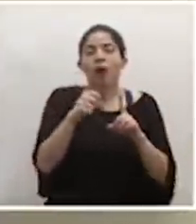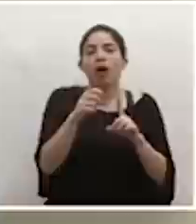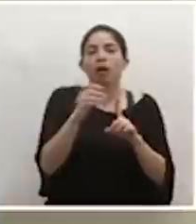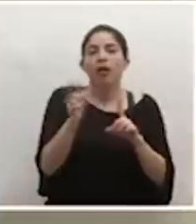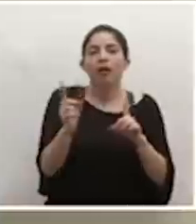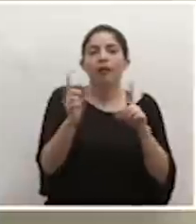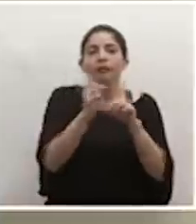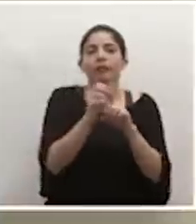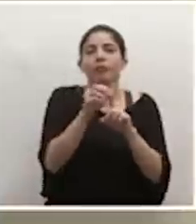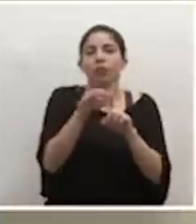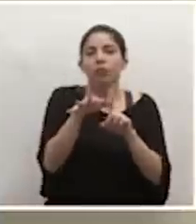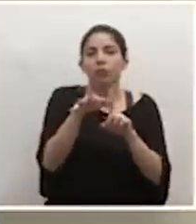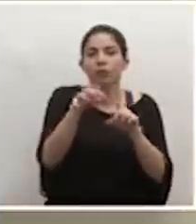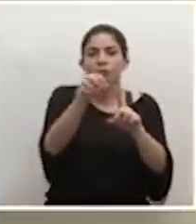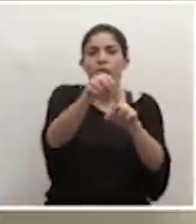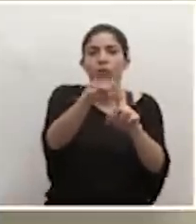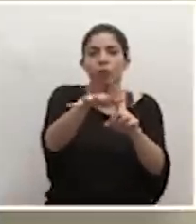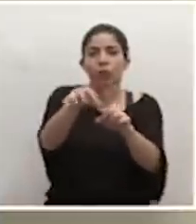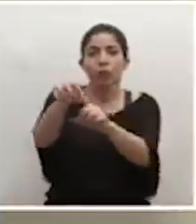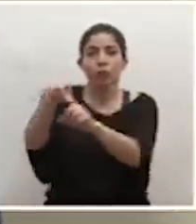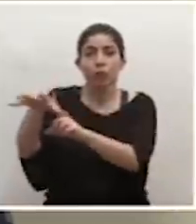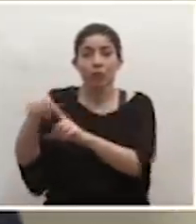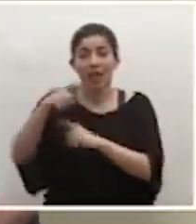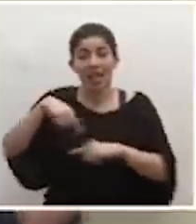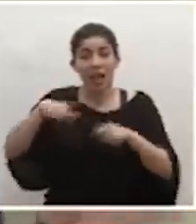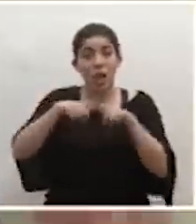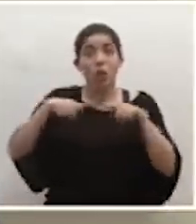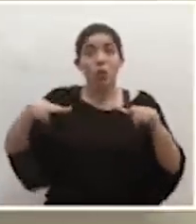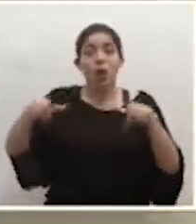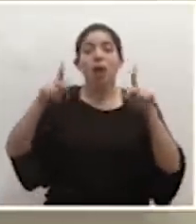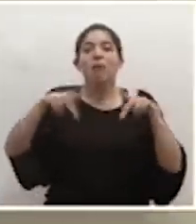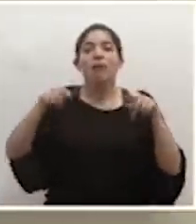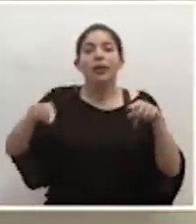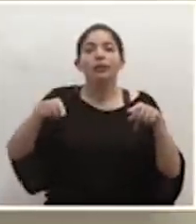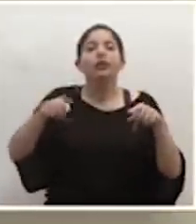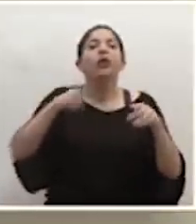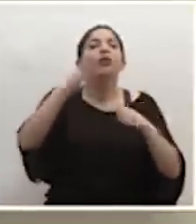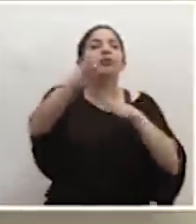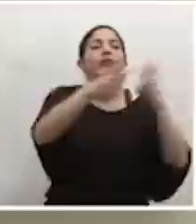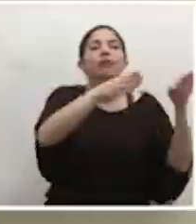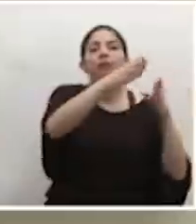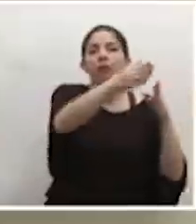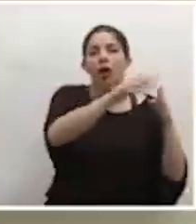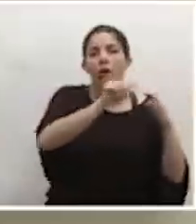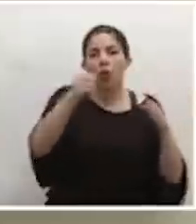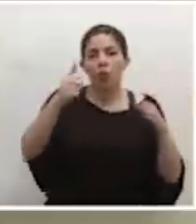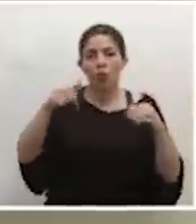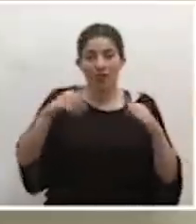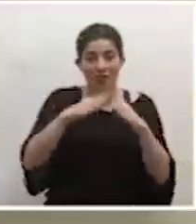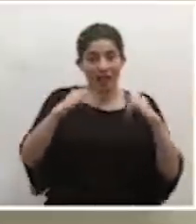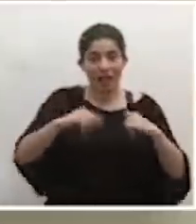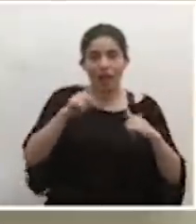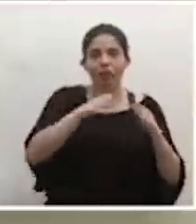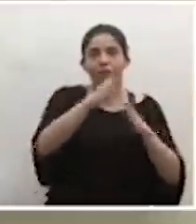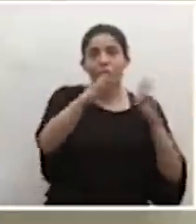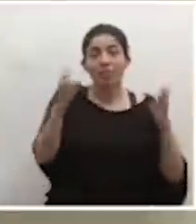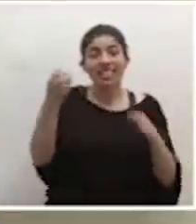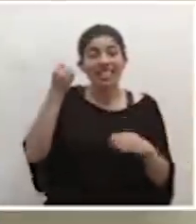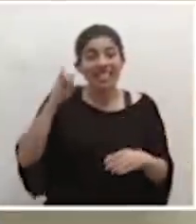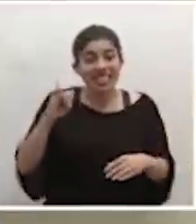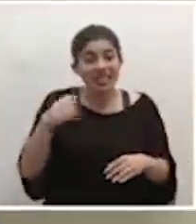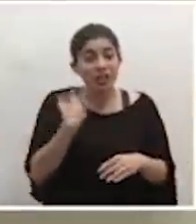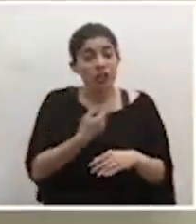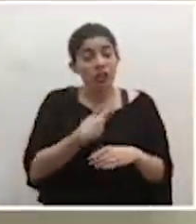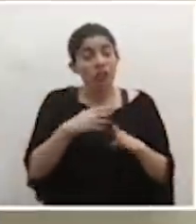y que muchos de esos lugares tienen personas que se desplazan hacia otros cantones. El riesgo que teníamos de haber hecho o